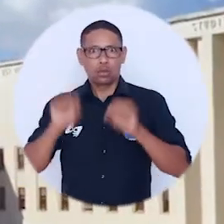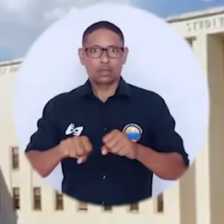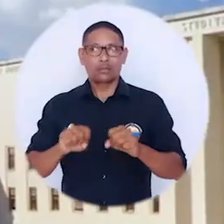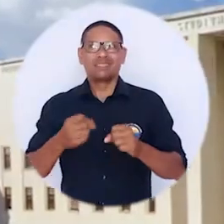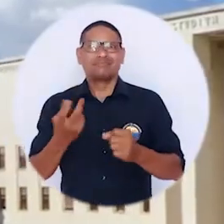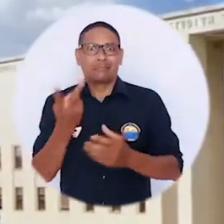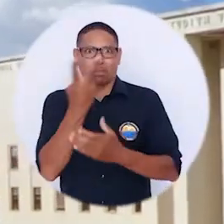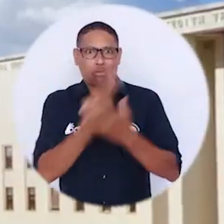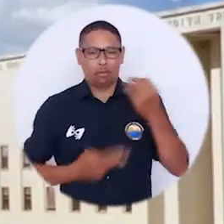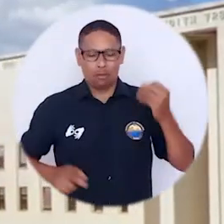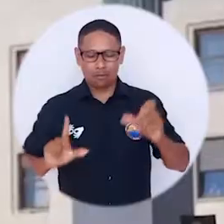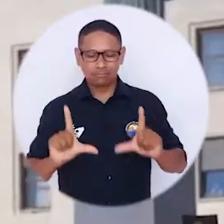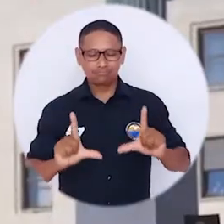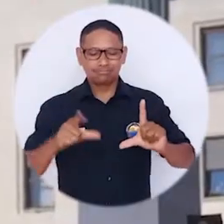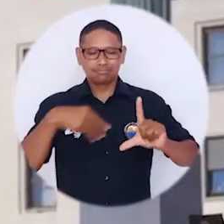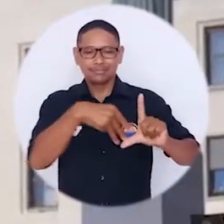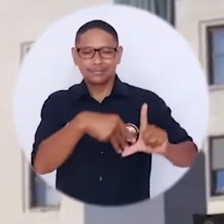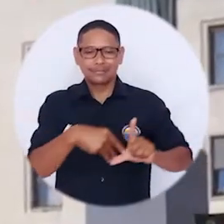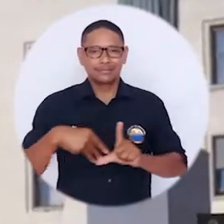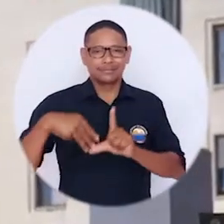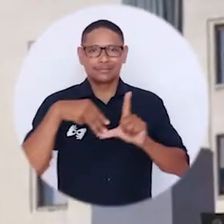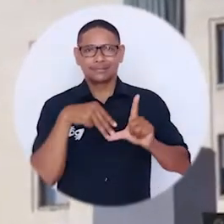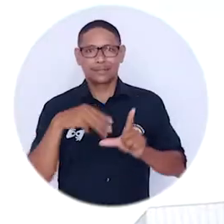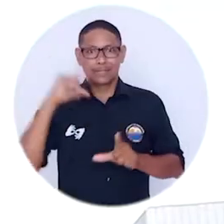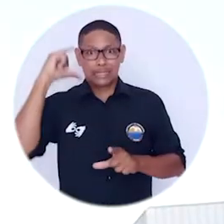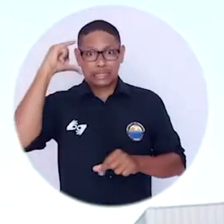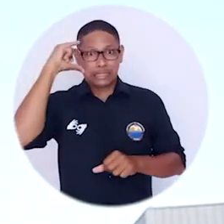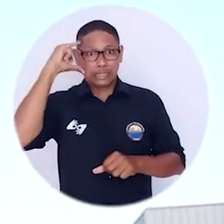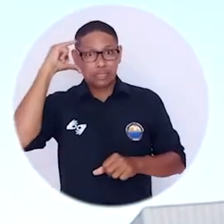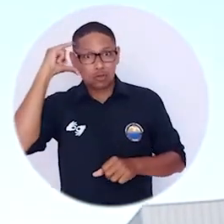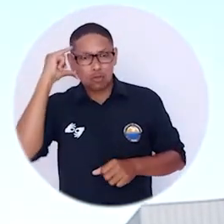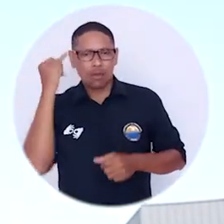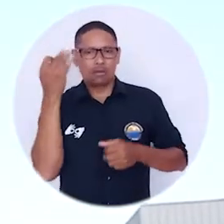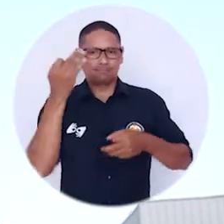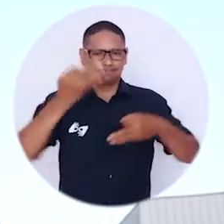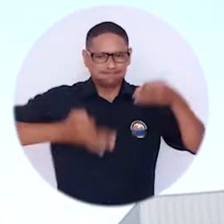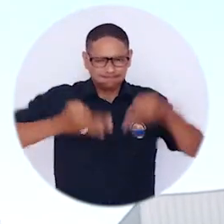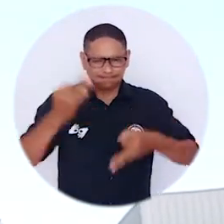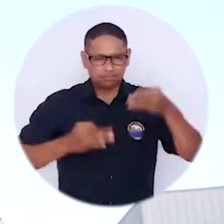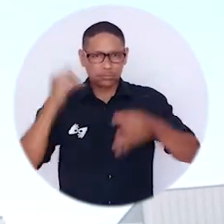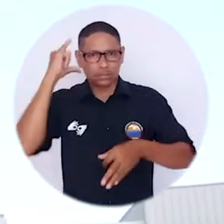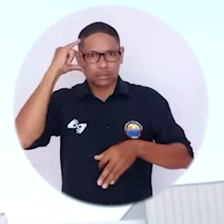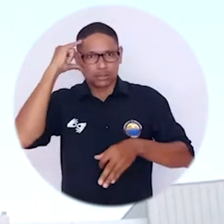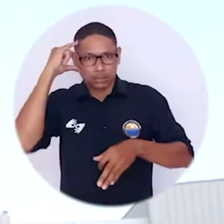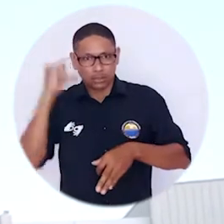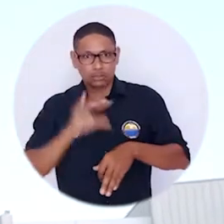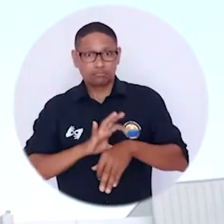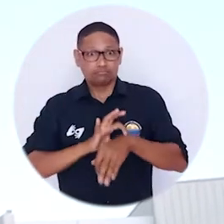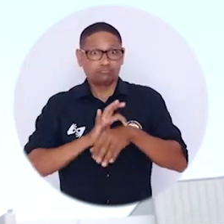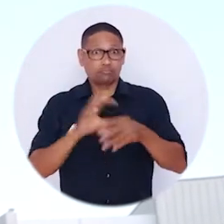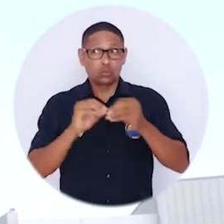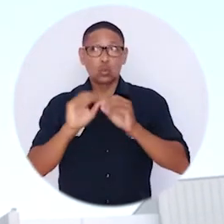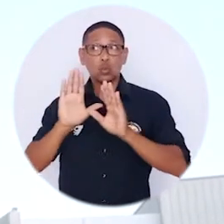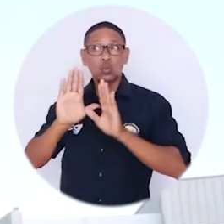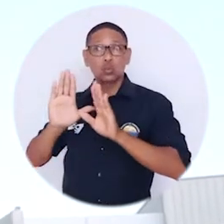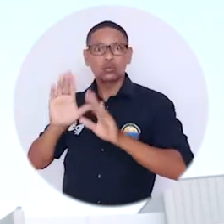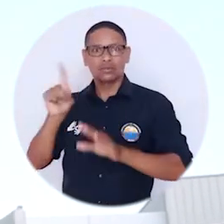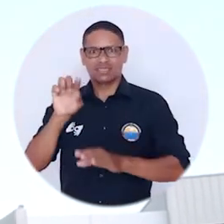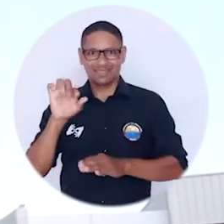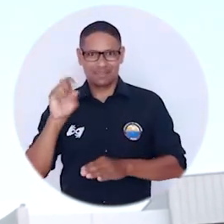y con esto también obtener el título de la maestría en psicología jurídica, forense y criminología de dicha institución.